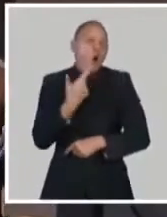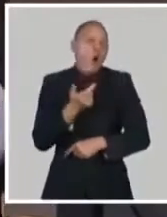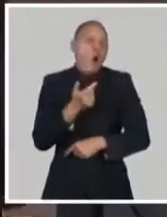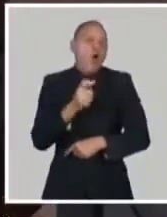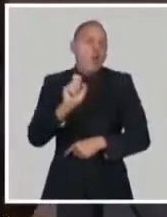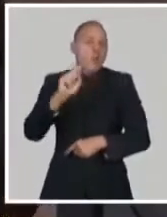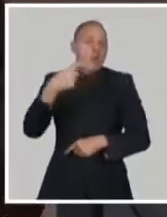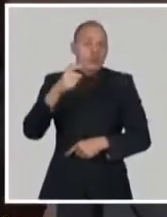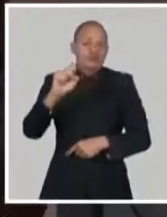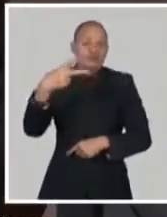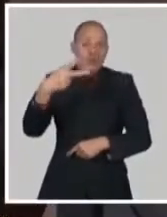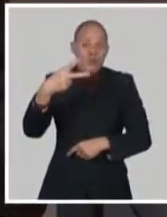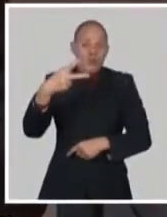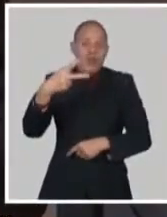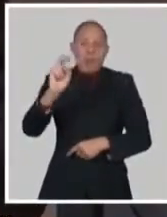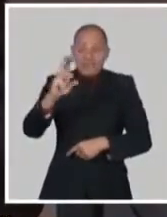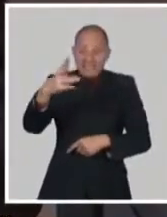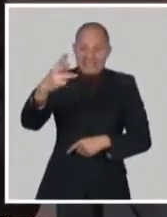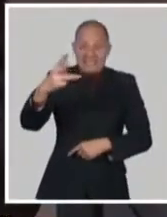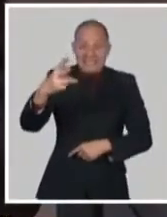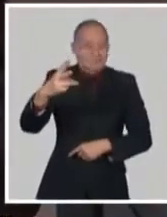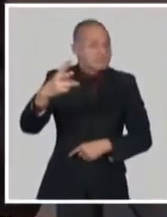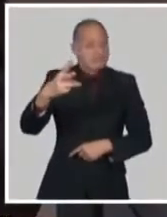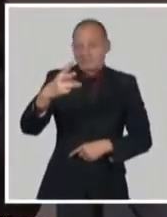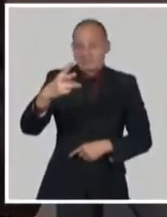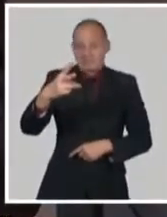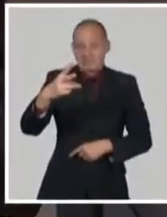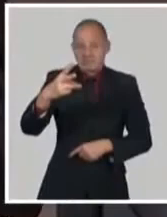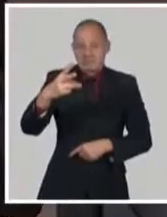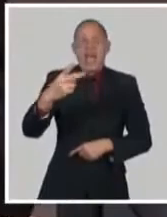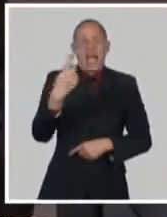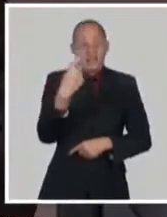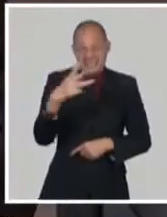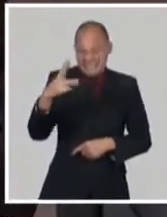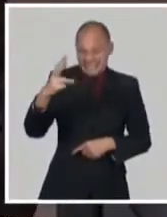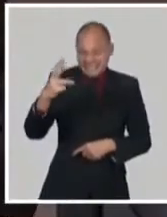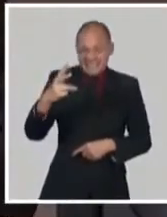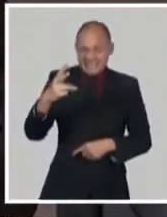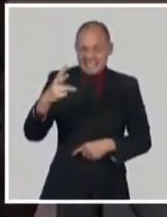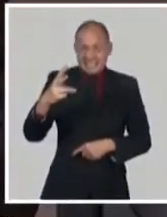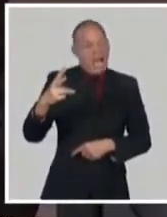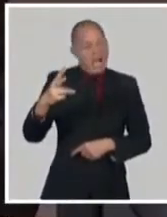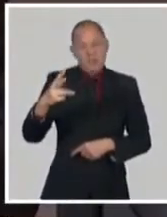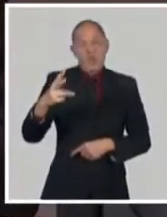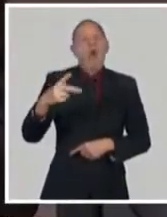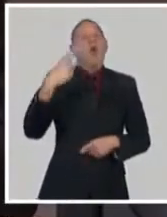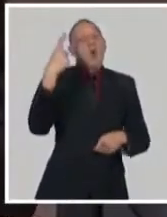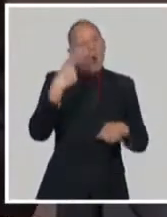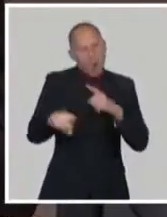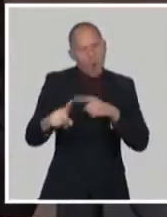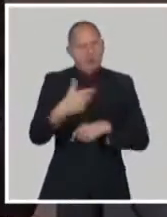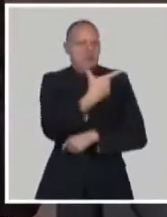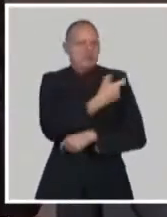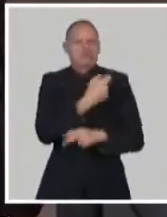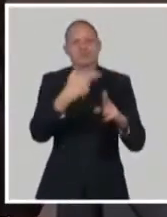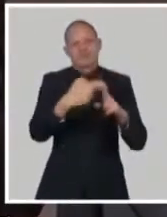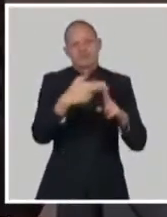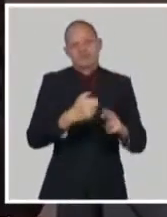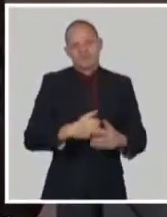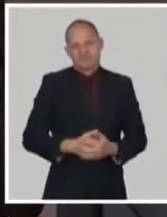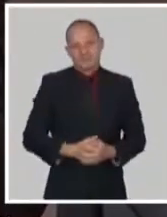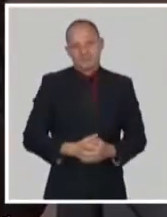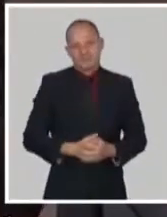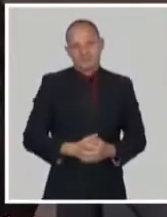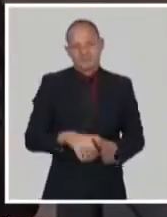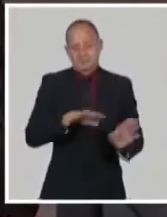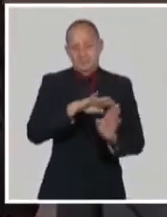dosis, una tercera dosis, no funcionaría. O sea, tendrían que buscar otra adición de vacuna para una dosis de refuerzo. Y en el caso de nuestra